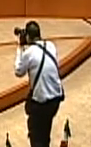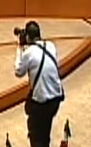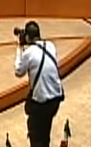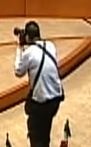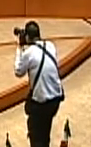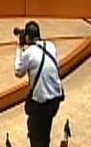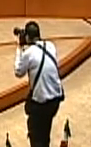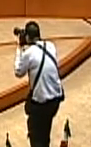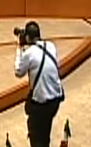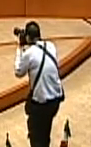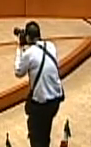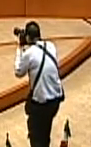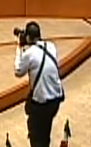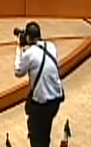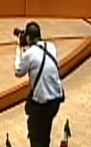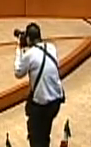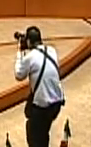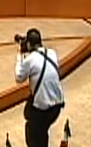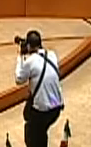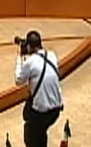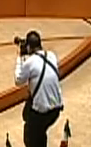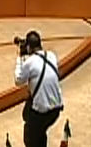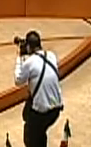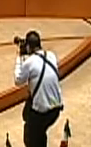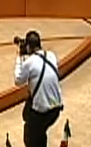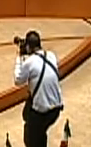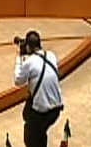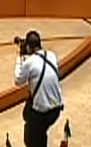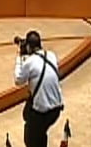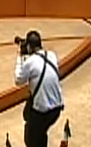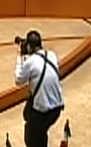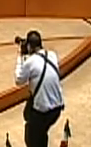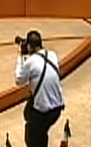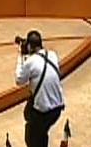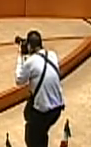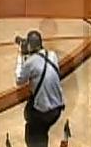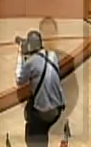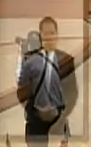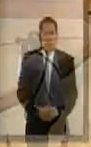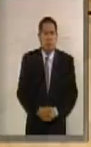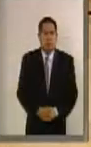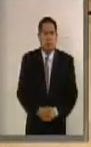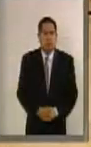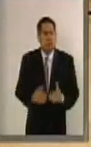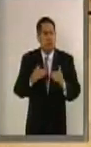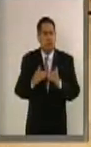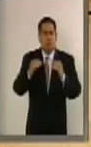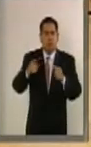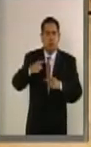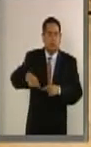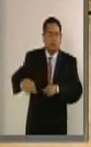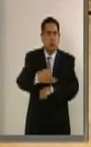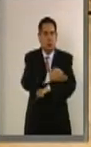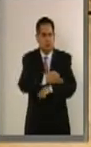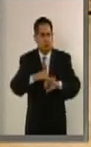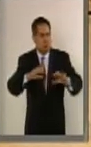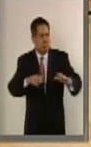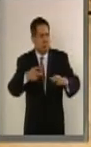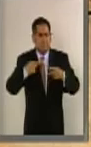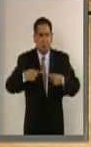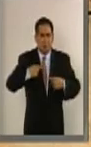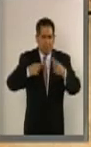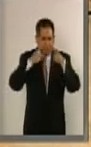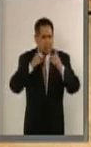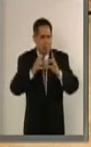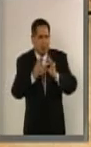Nuestros pensamientos y nuestras acciones deben estar primero con ellos y con las familias y vecinos que les lloran